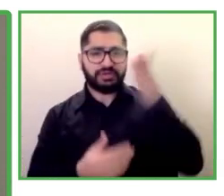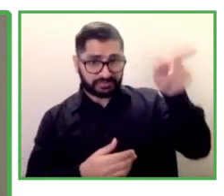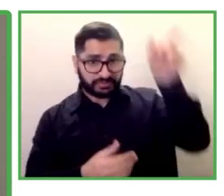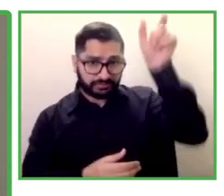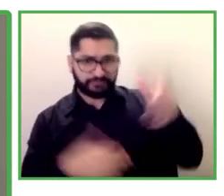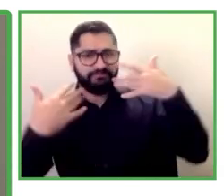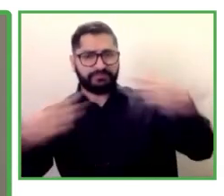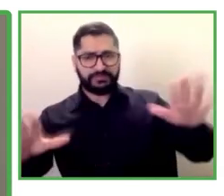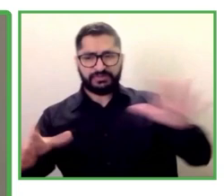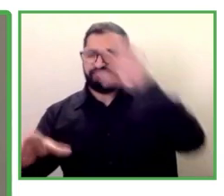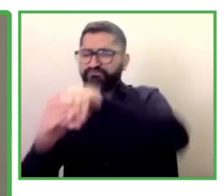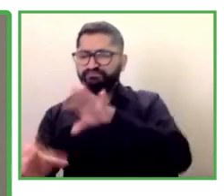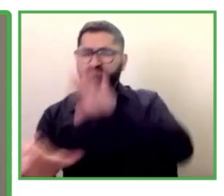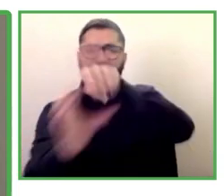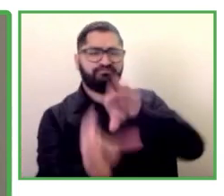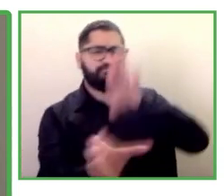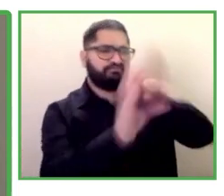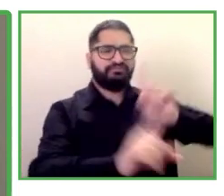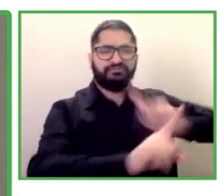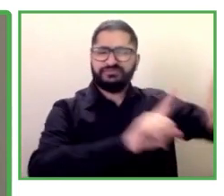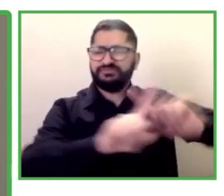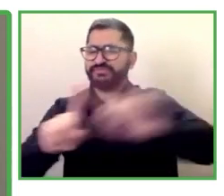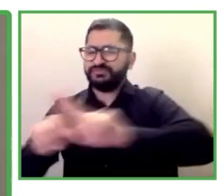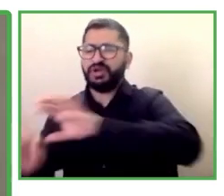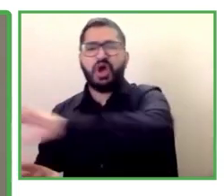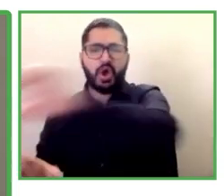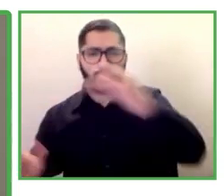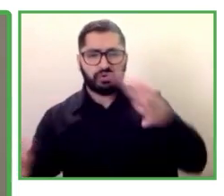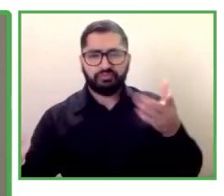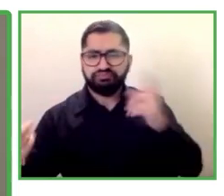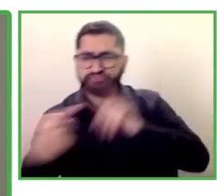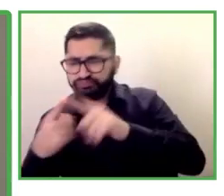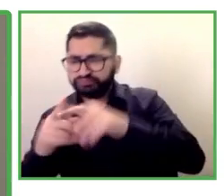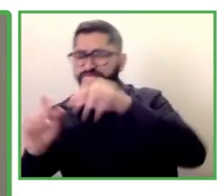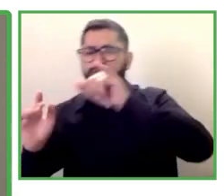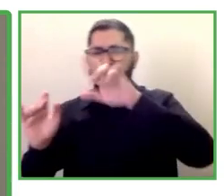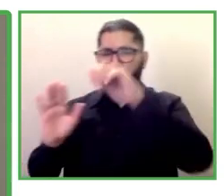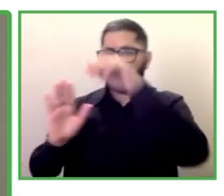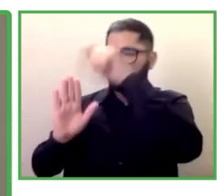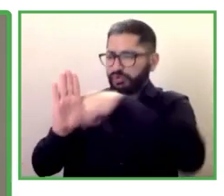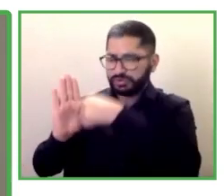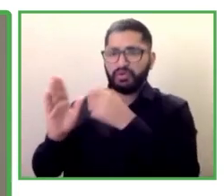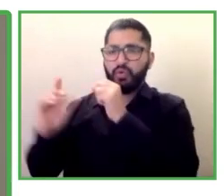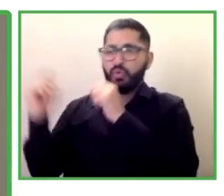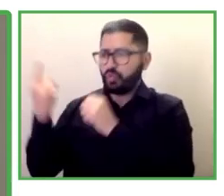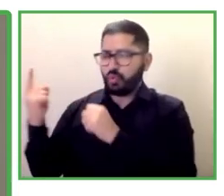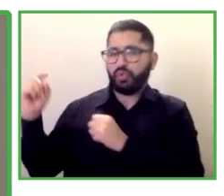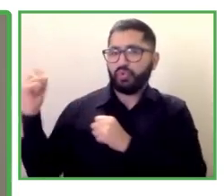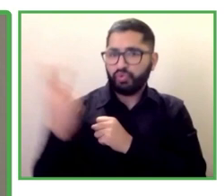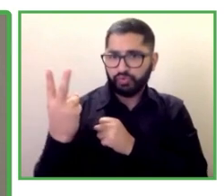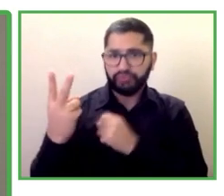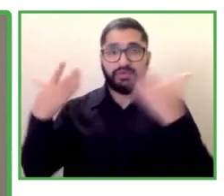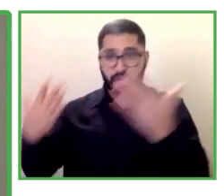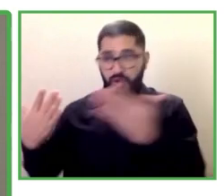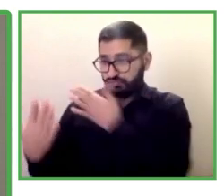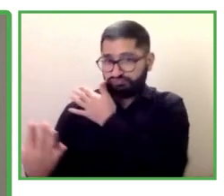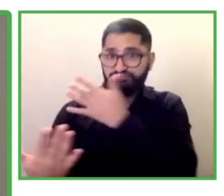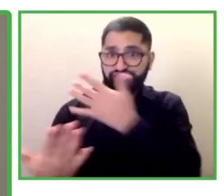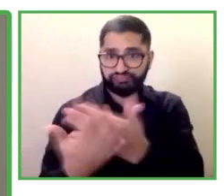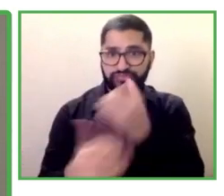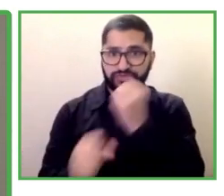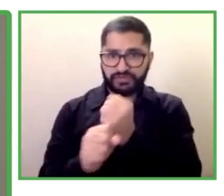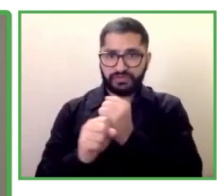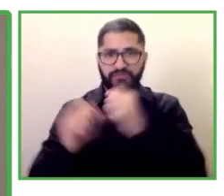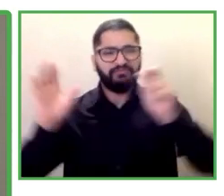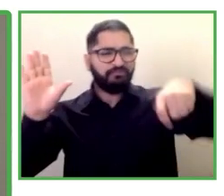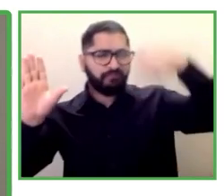Zero Project y además en dos ediciones del programa para el fomento del empleo de las personas con discapacidad iniberabérica de la Organización Iberoamericana de la